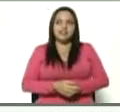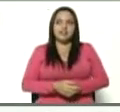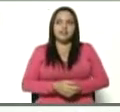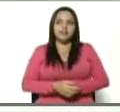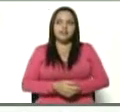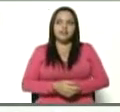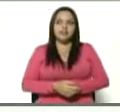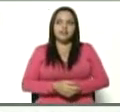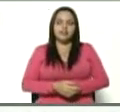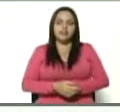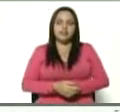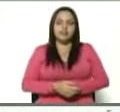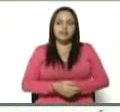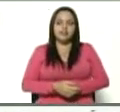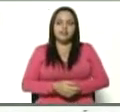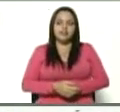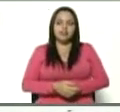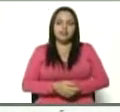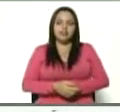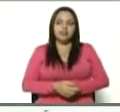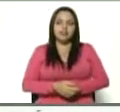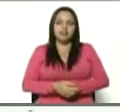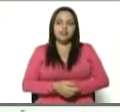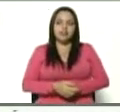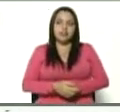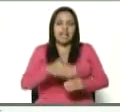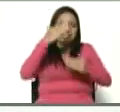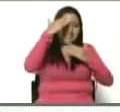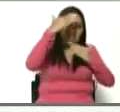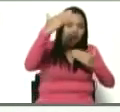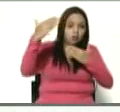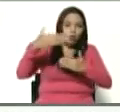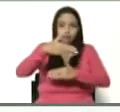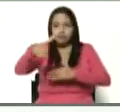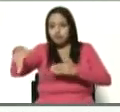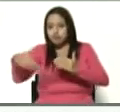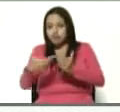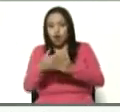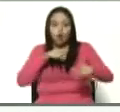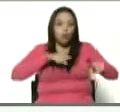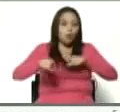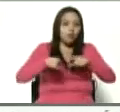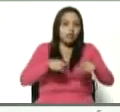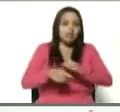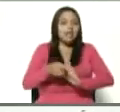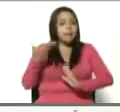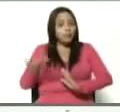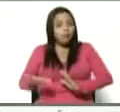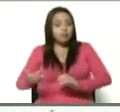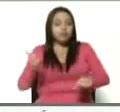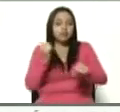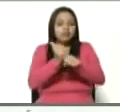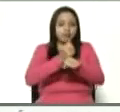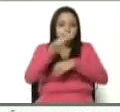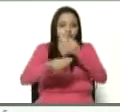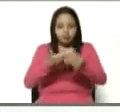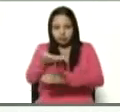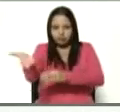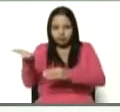Una sola llanura. Bueno, mis saludos, coordinadores, coordinadoras. ¿Qué importante trabajo hacen ustedes